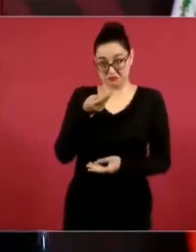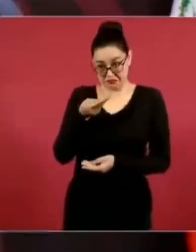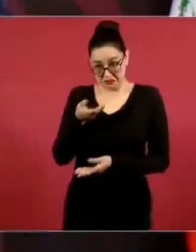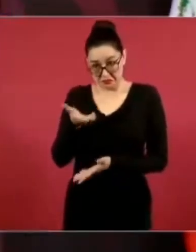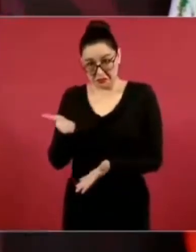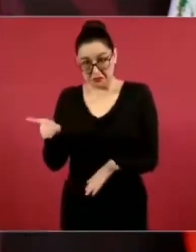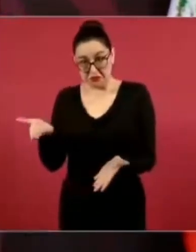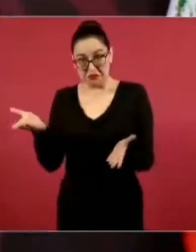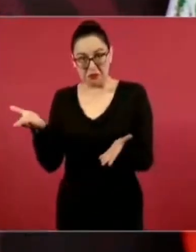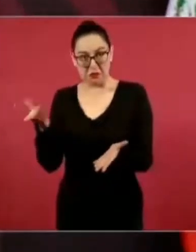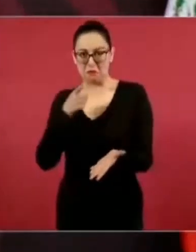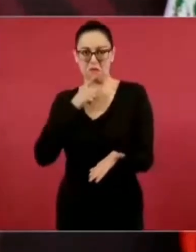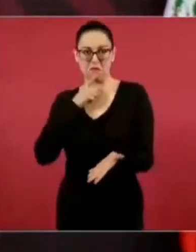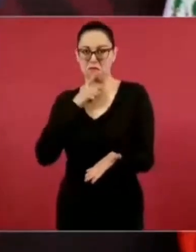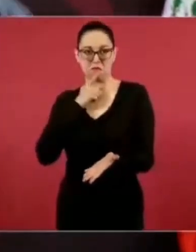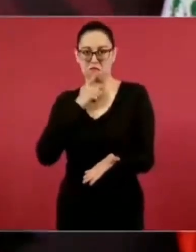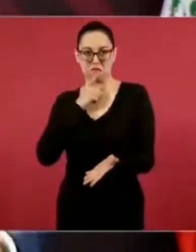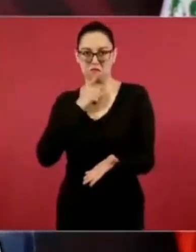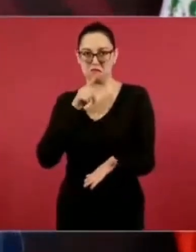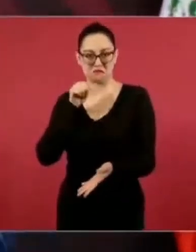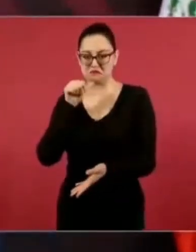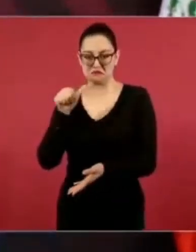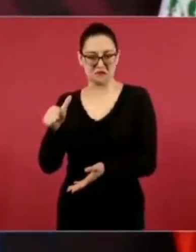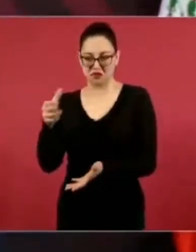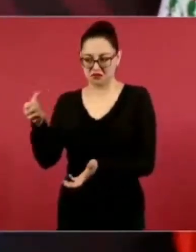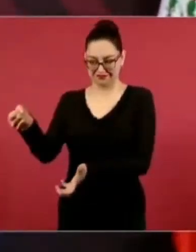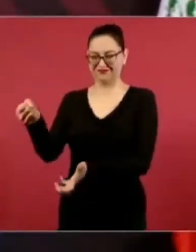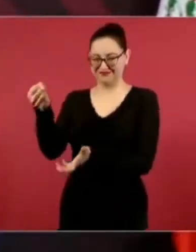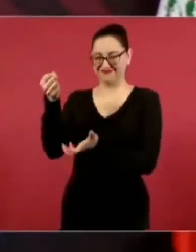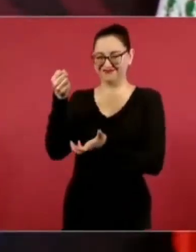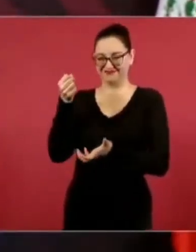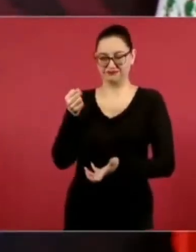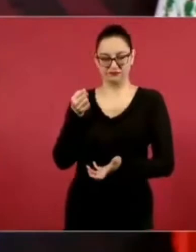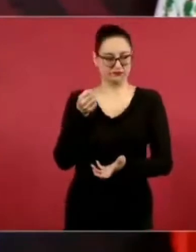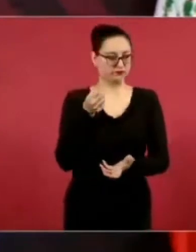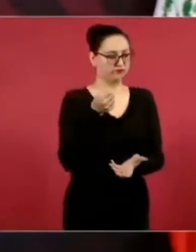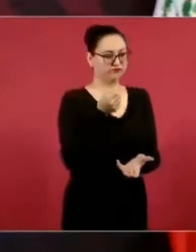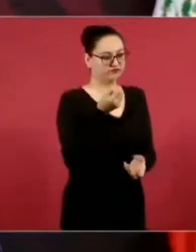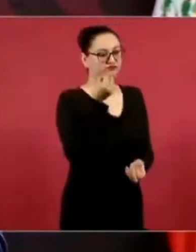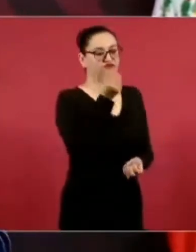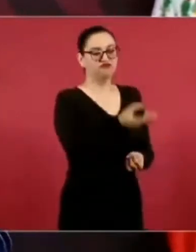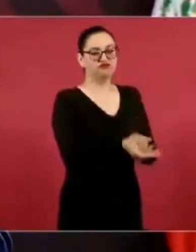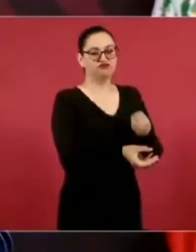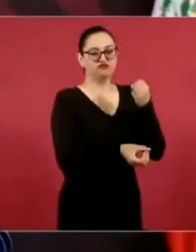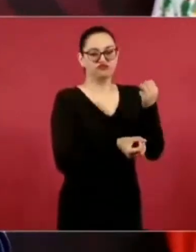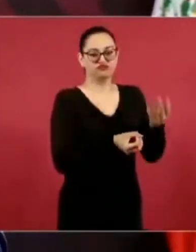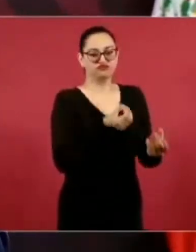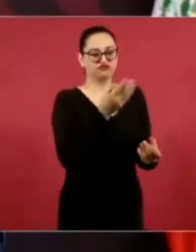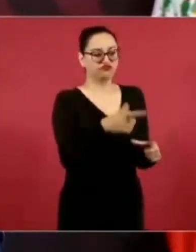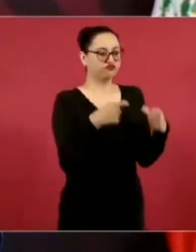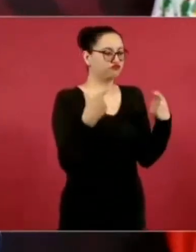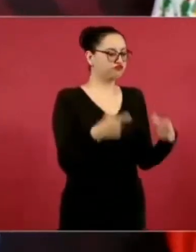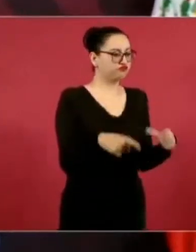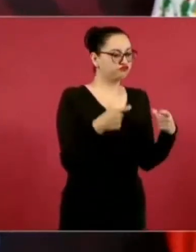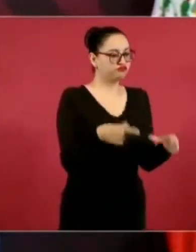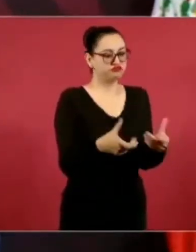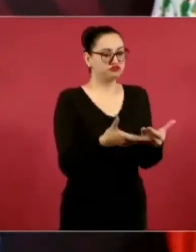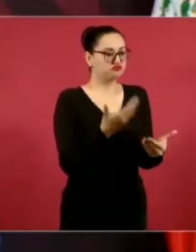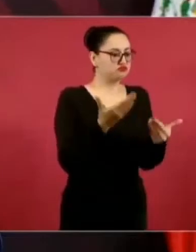se usaba ese dinero del presupuesto para favorecer a las minorías